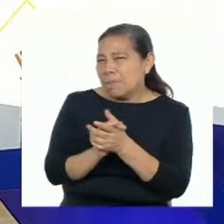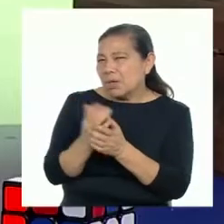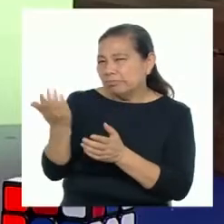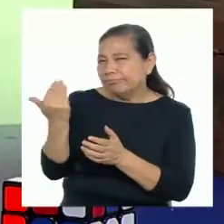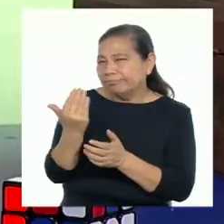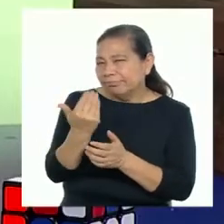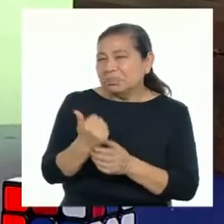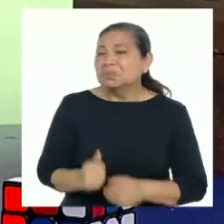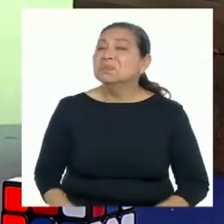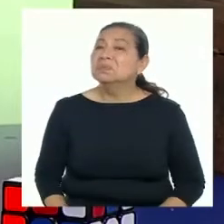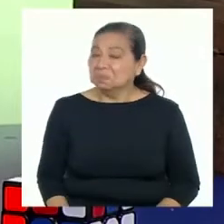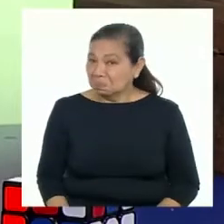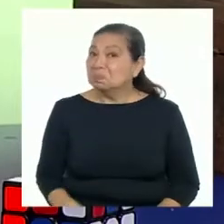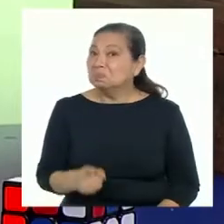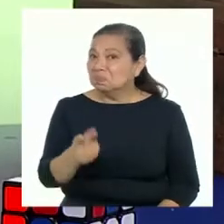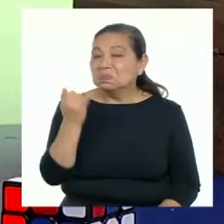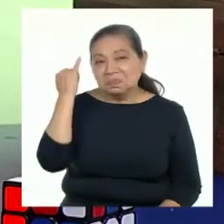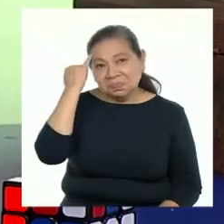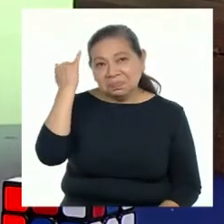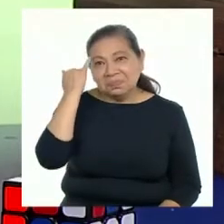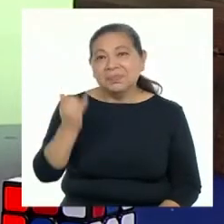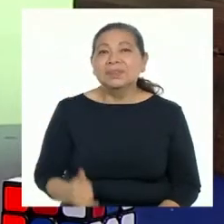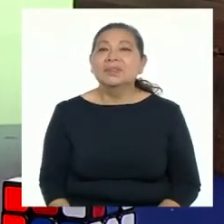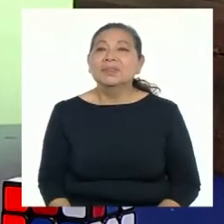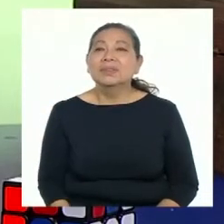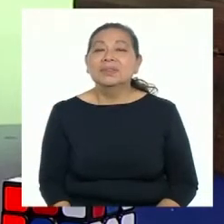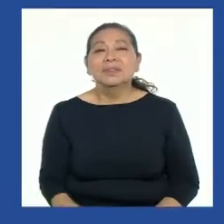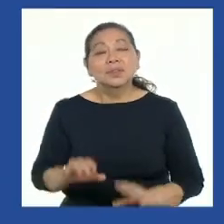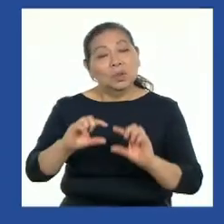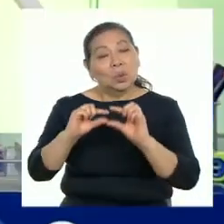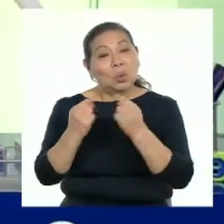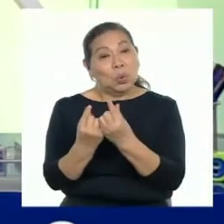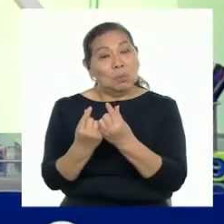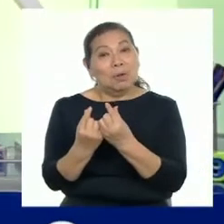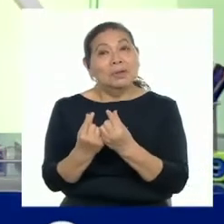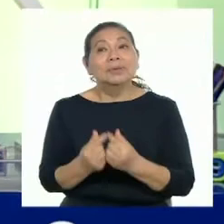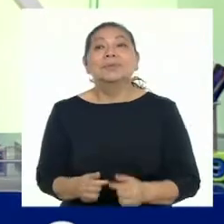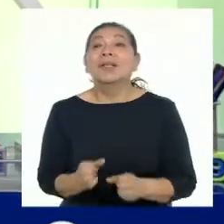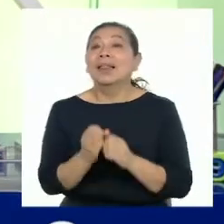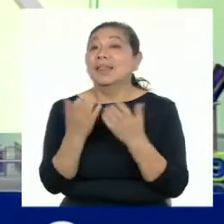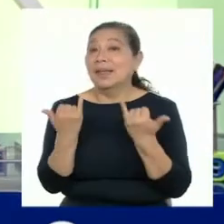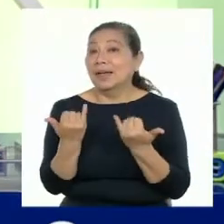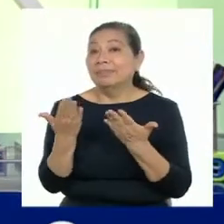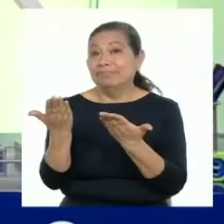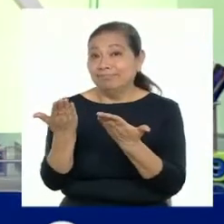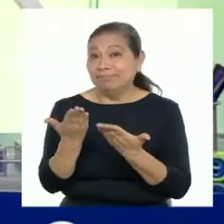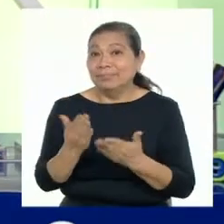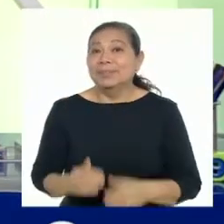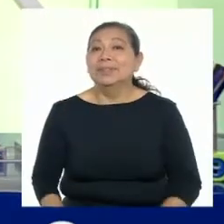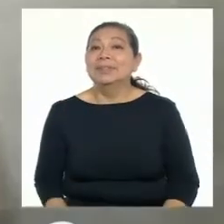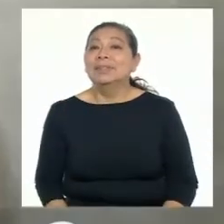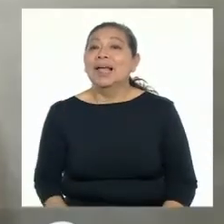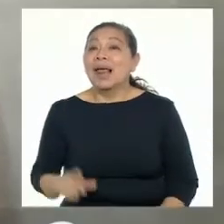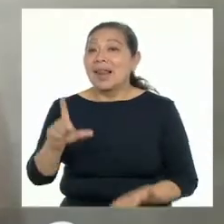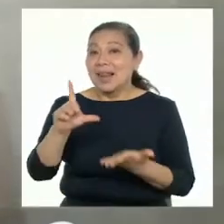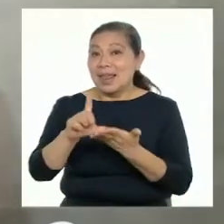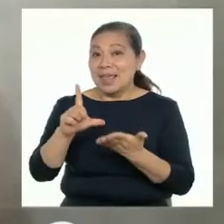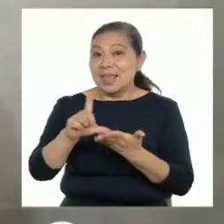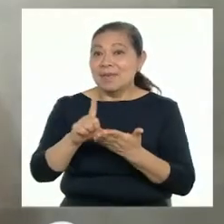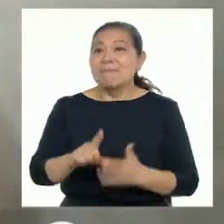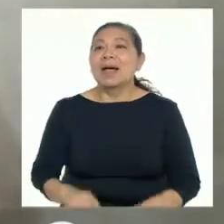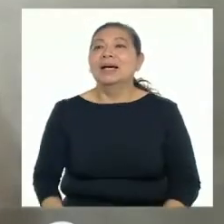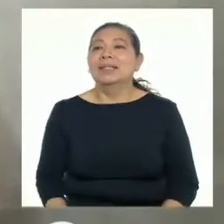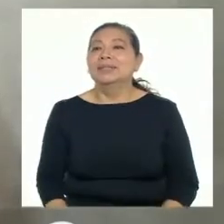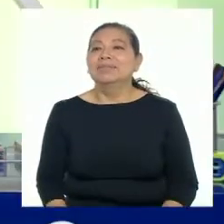Buena idea, iniciando el videollamada grupal. El día de hoy nos acompañan Jesús de Lima. Hola,